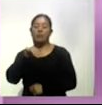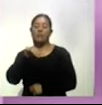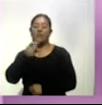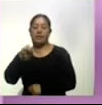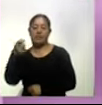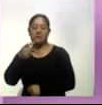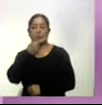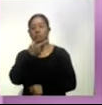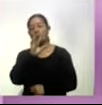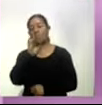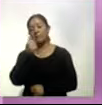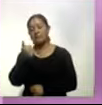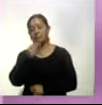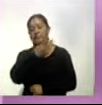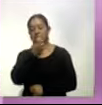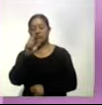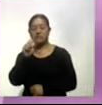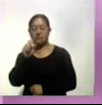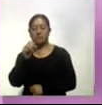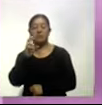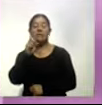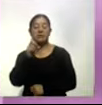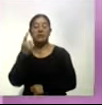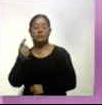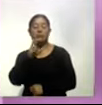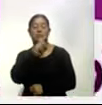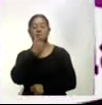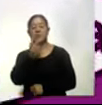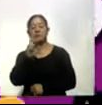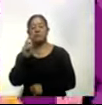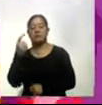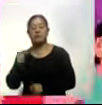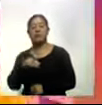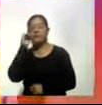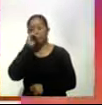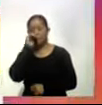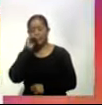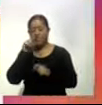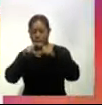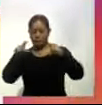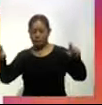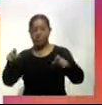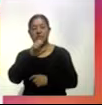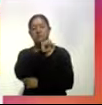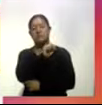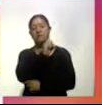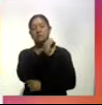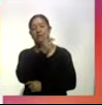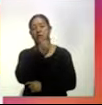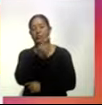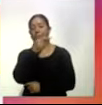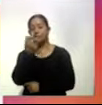246-331-3731 y la línea gratuita Vida Sin Violencia 01-800